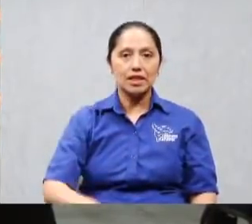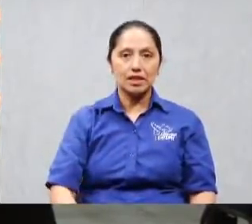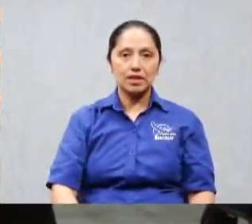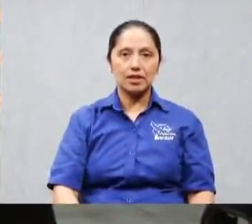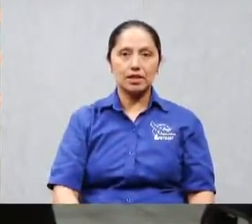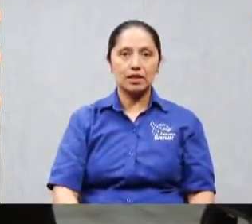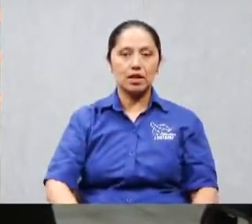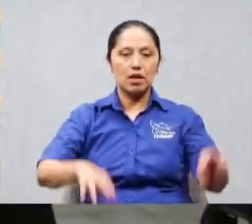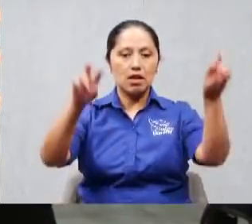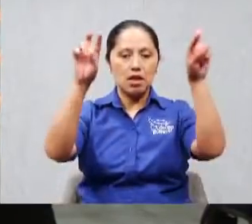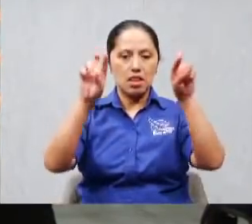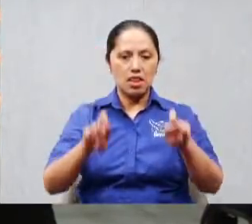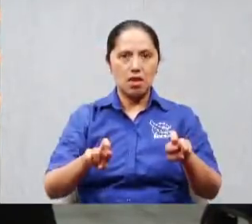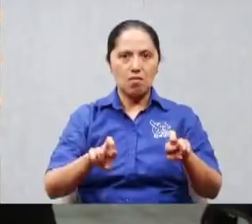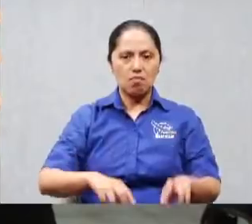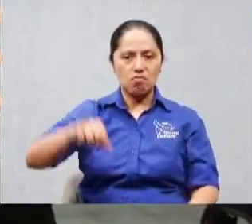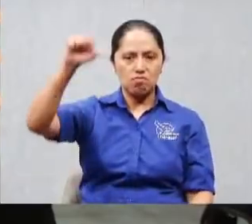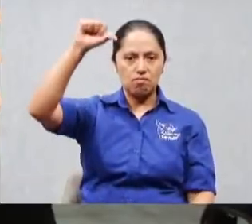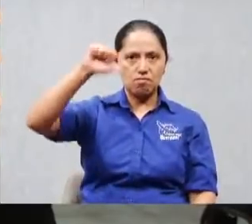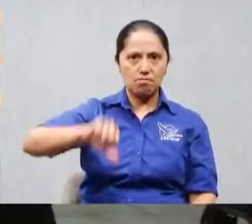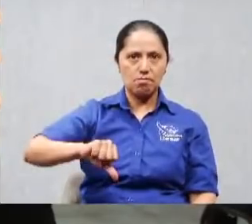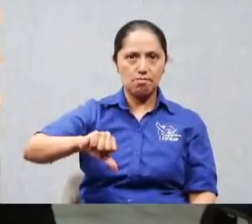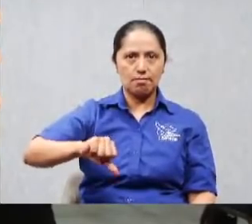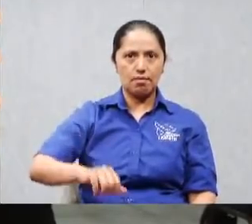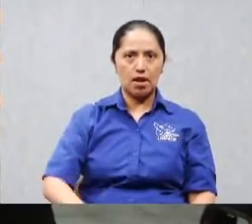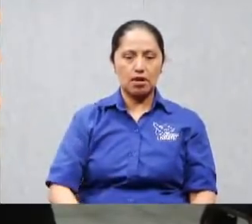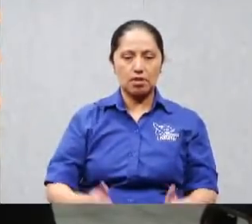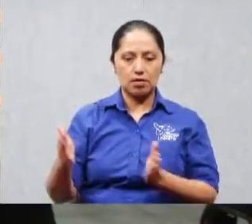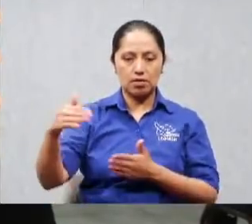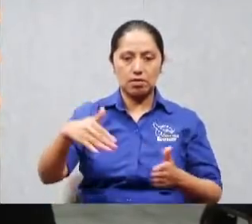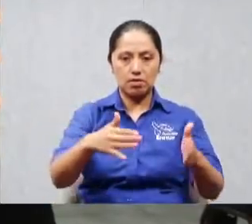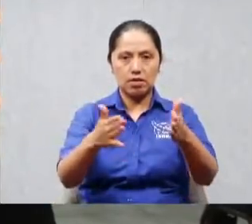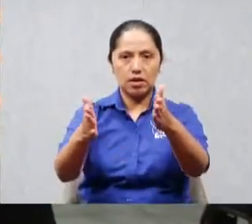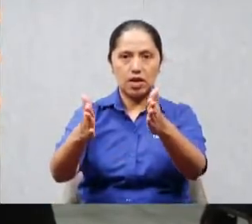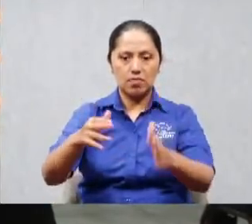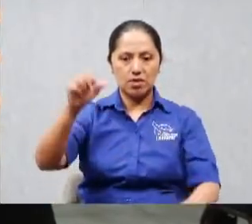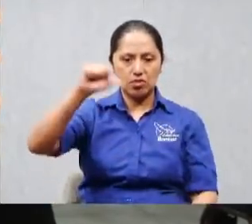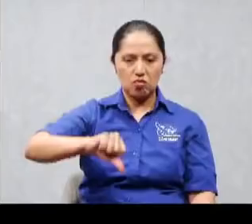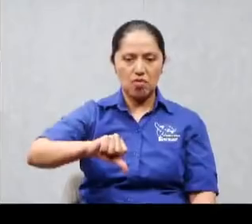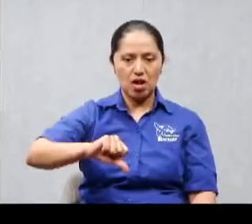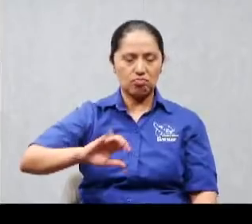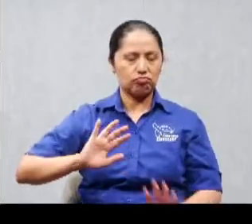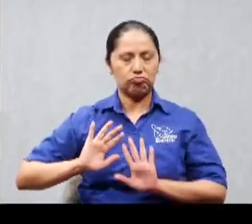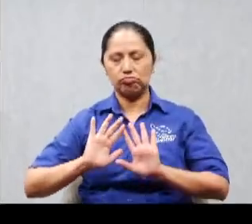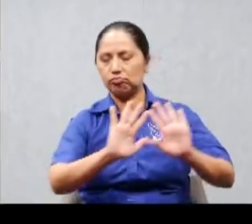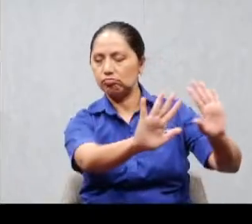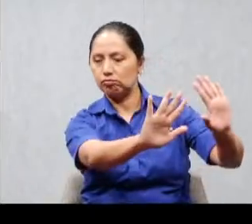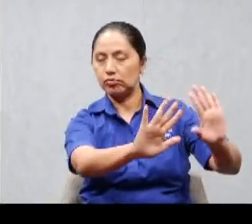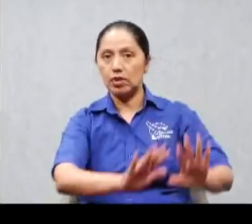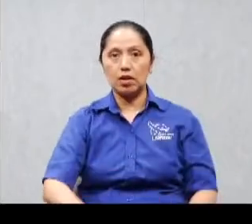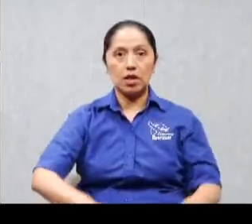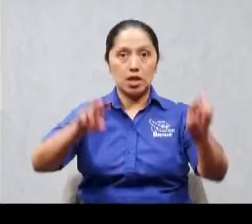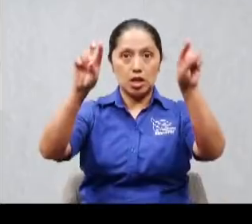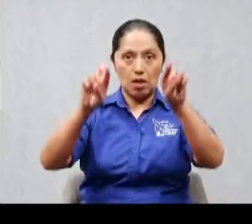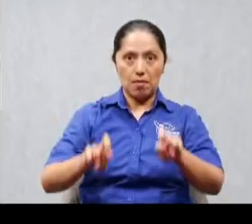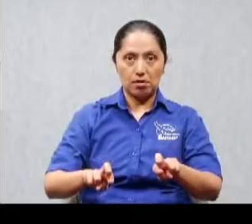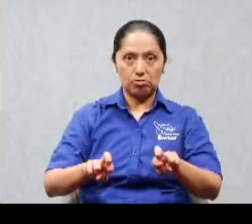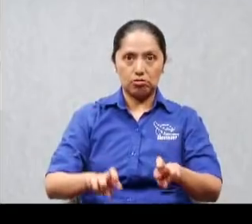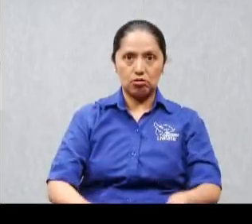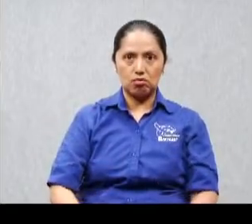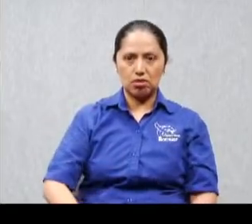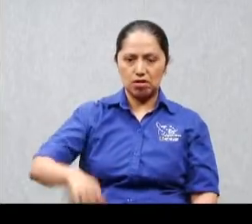el impío su camino. Y el hombre iniquo sus pensamientos.